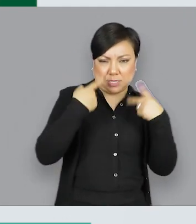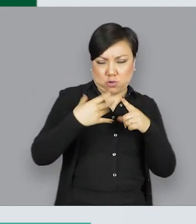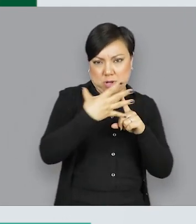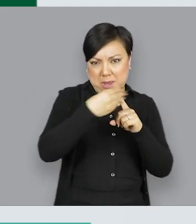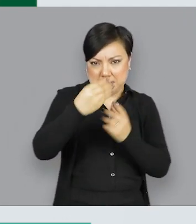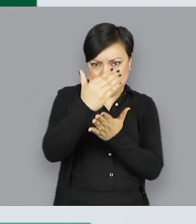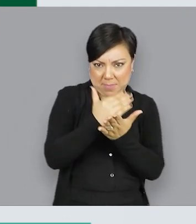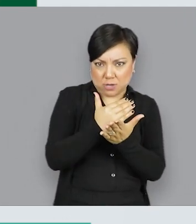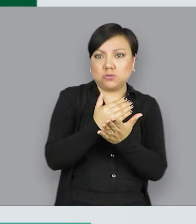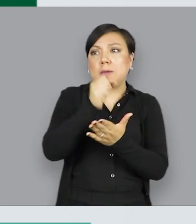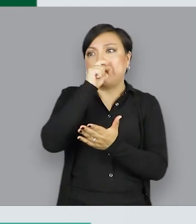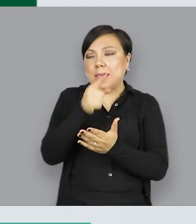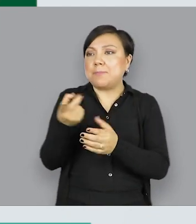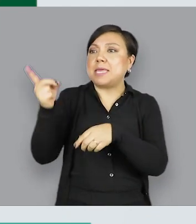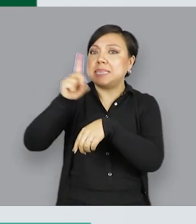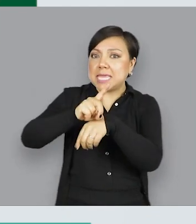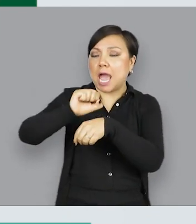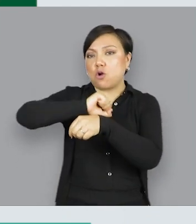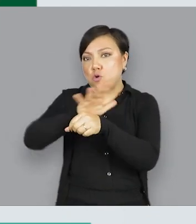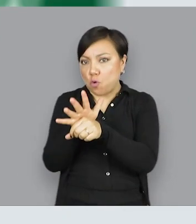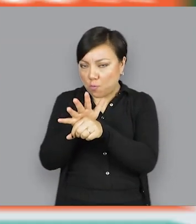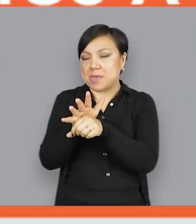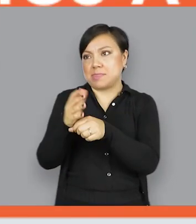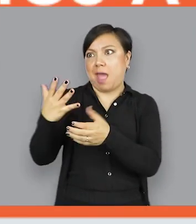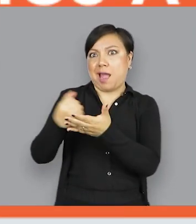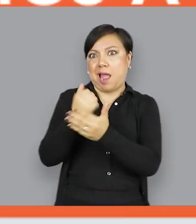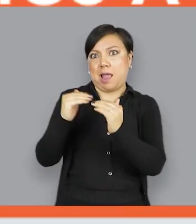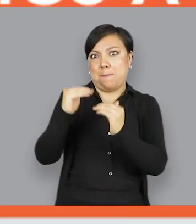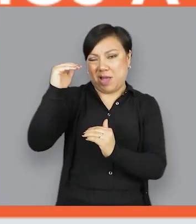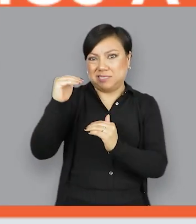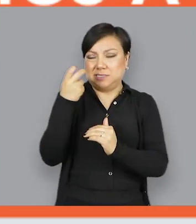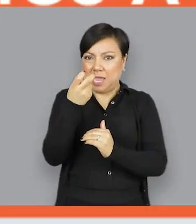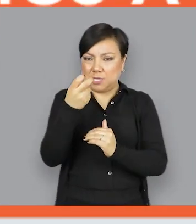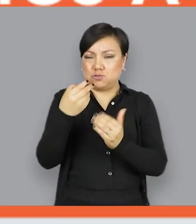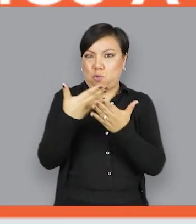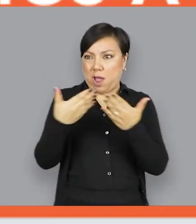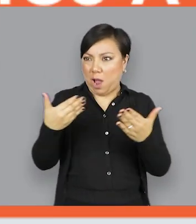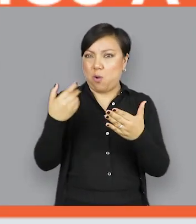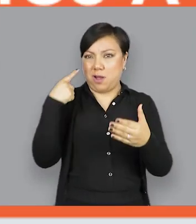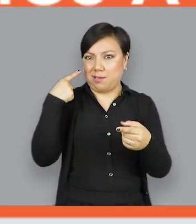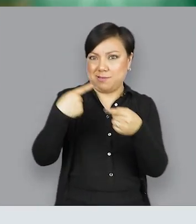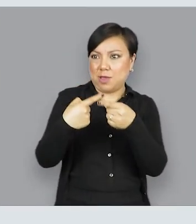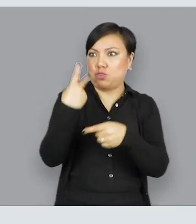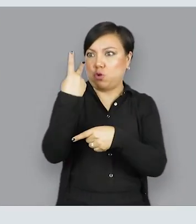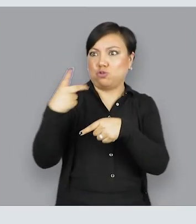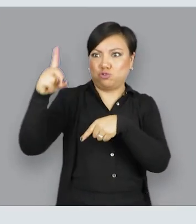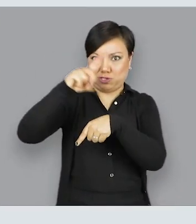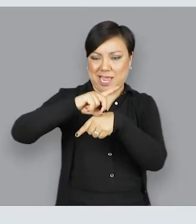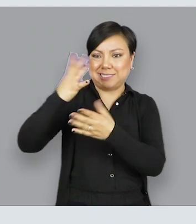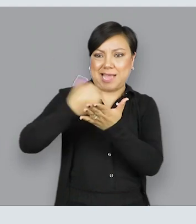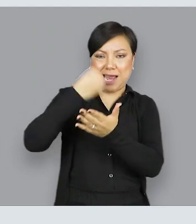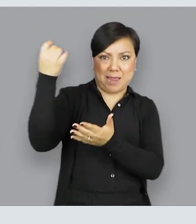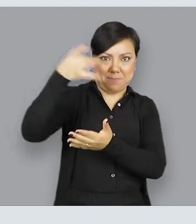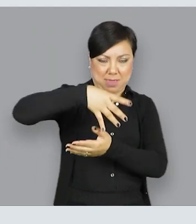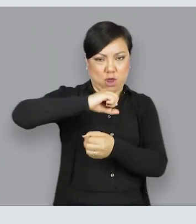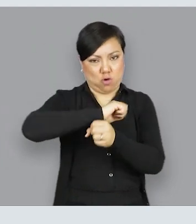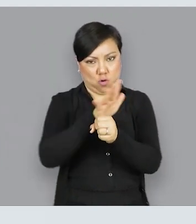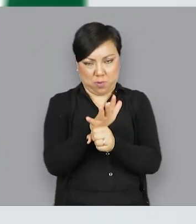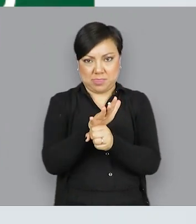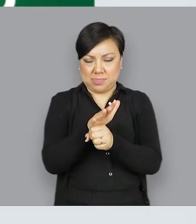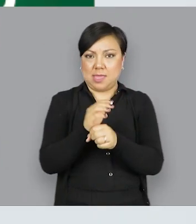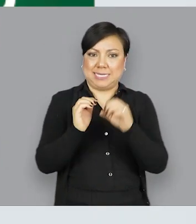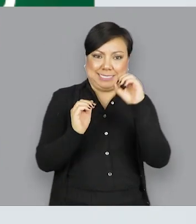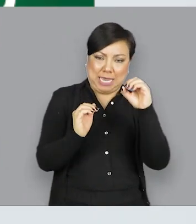semana COVID le gana a Querétaro subiendo los activos. En el ejemplo, llevamos dos días ganándole a la enfermedad y ni un solo día